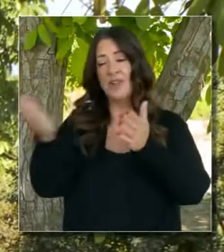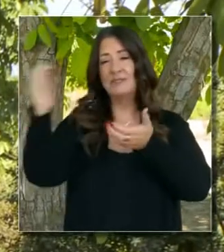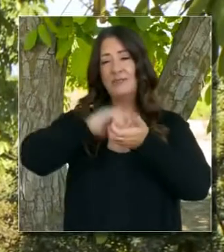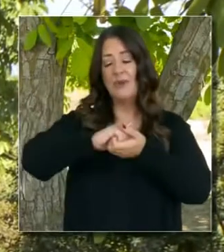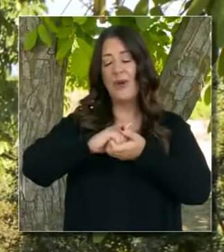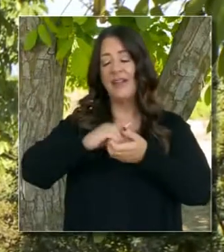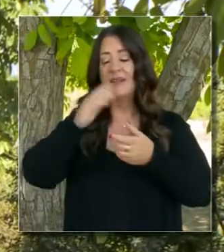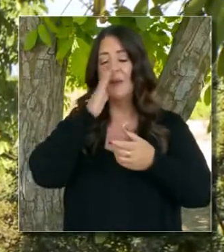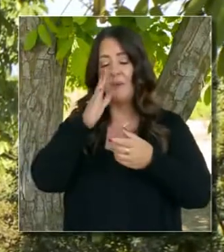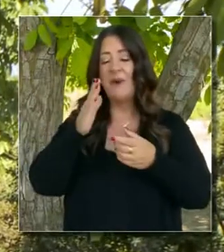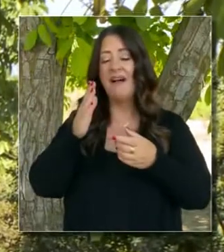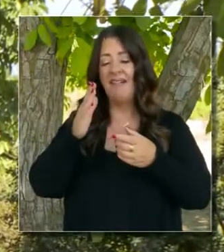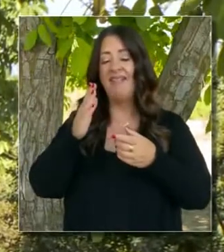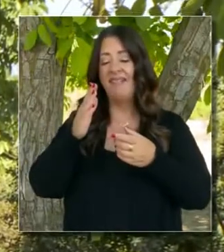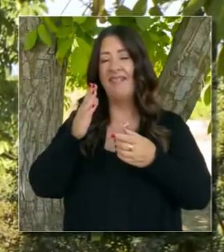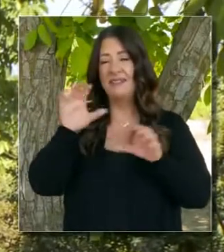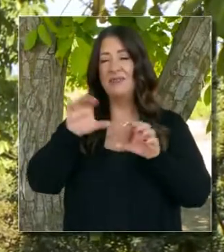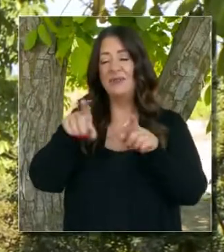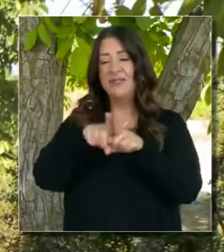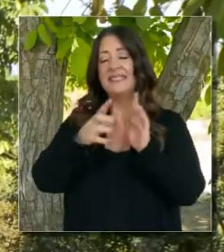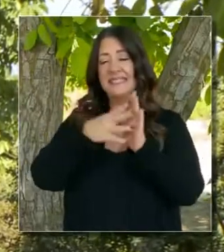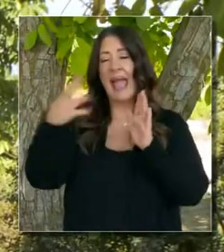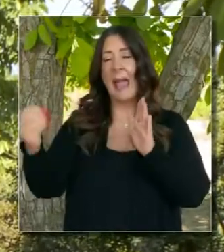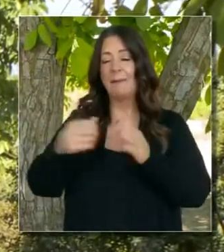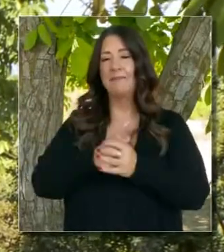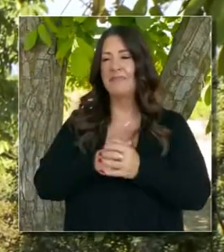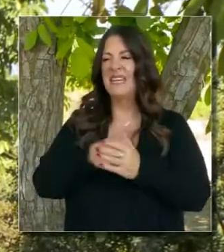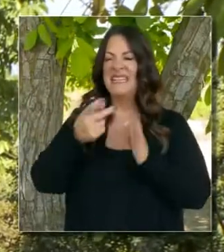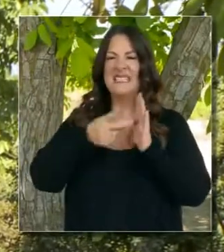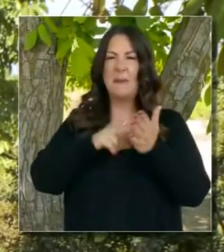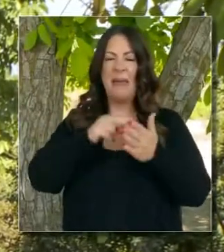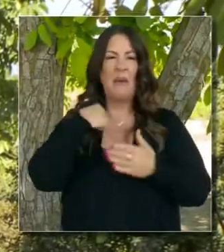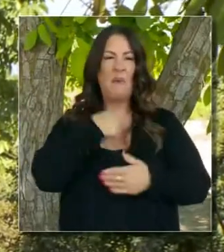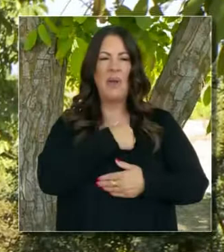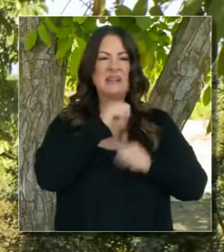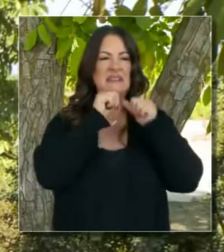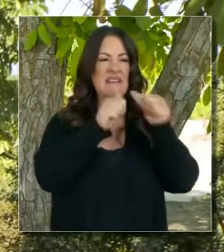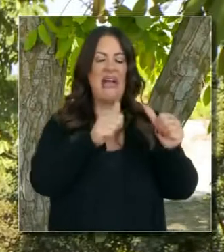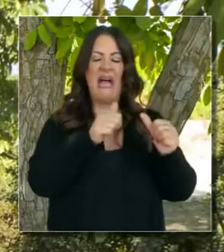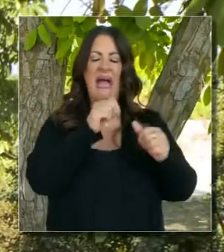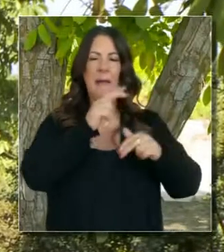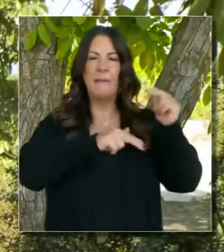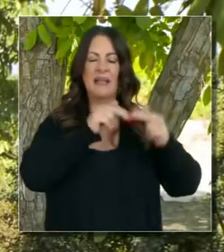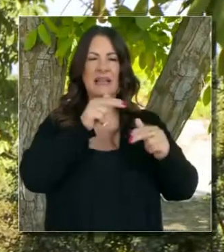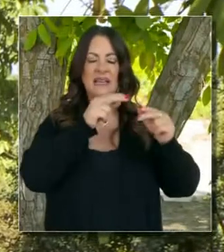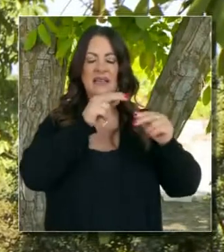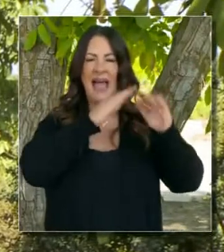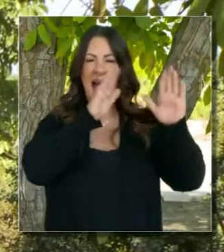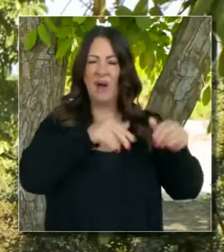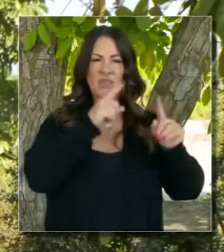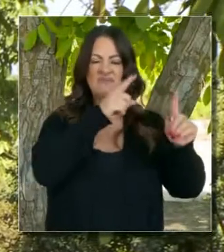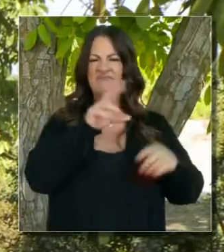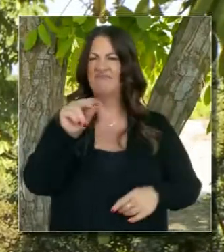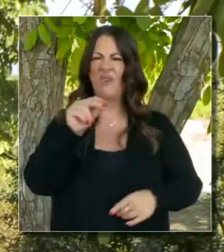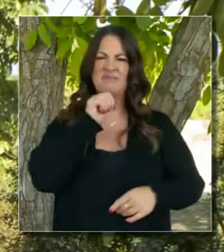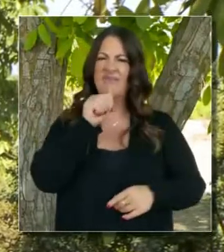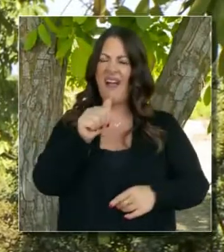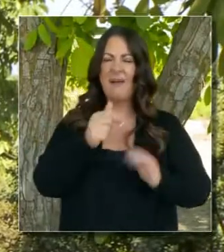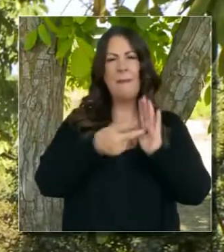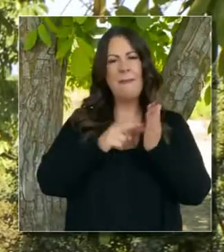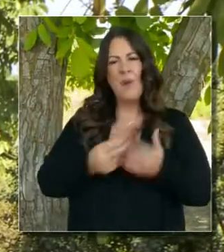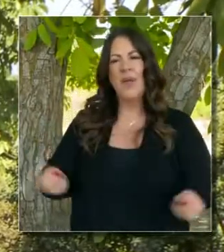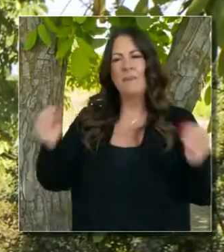la estrategia. No perjudica a constructores. No deniega los objetivos de construir viviendas. No deniega de hecho nada.